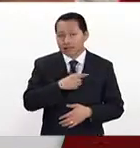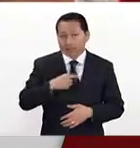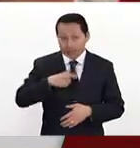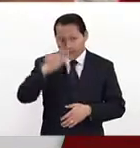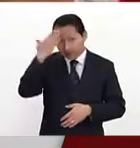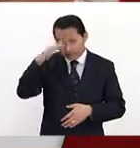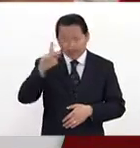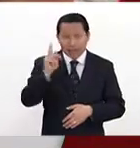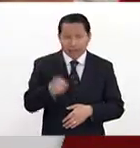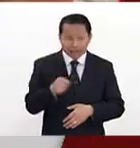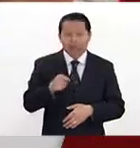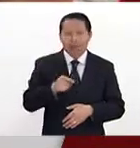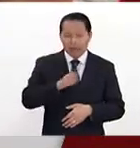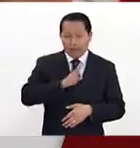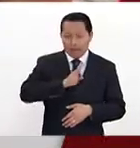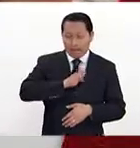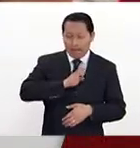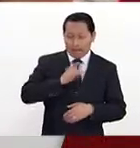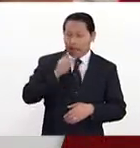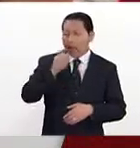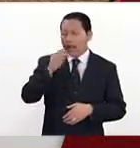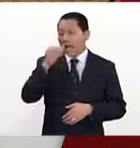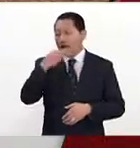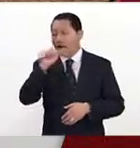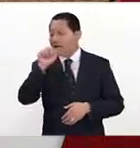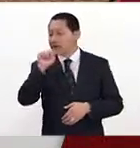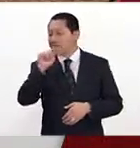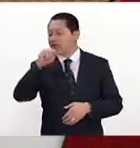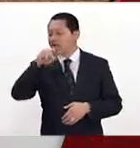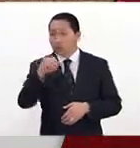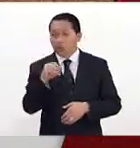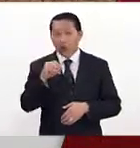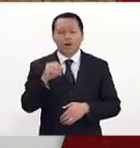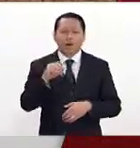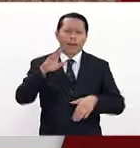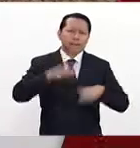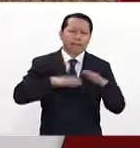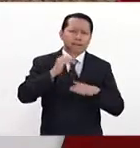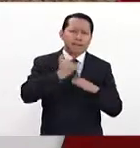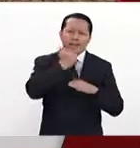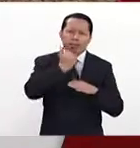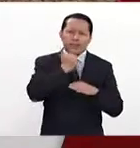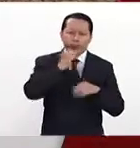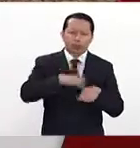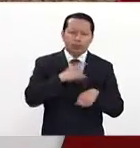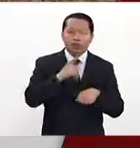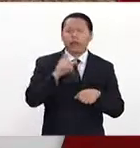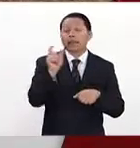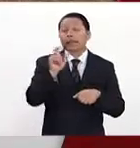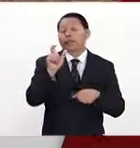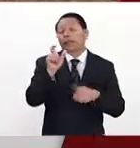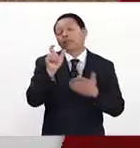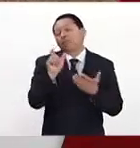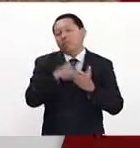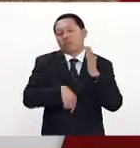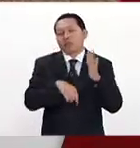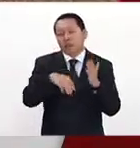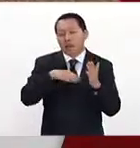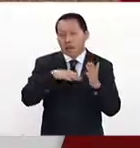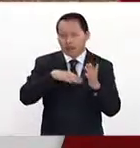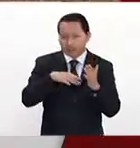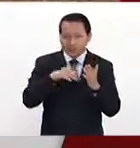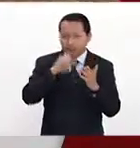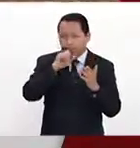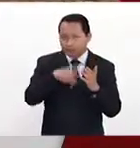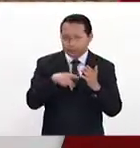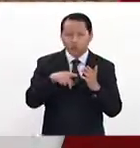infecciones se curan con un antibiótico. Claro. Porque tal vez tú no fuiste con el médico, pero a tu comadre le sobró